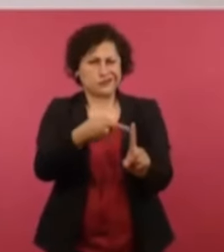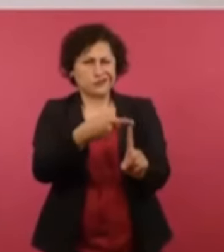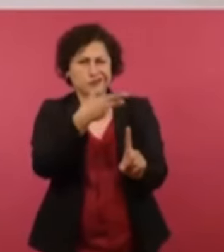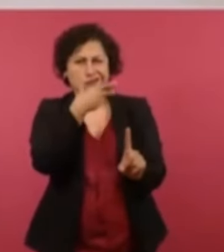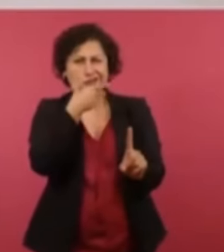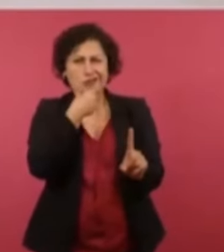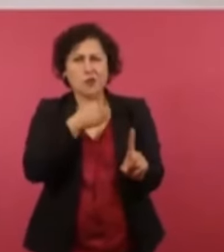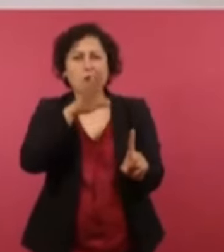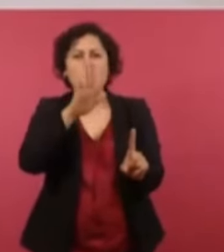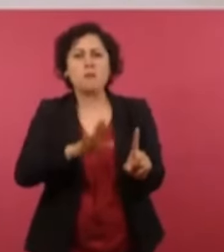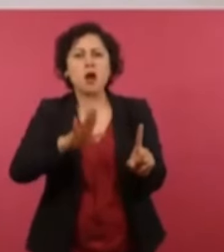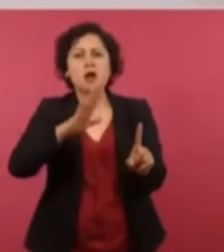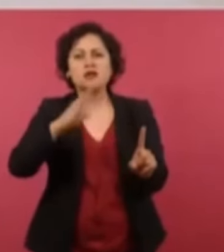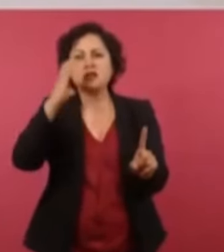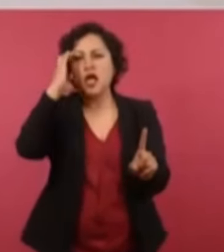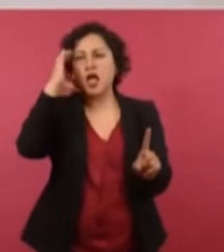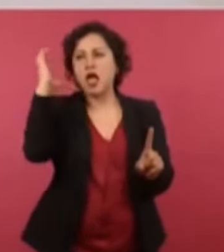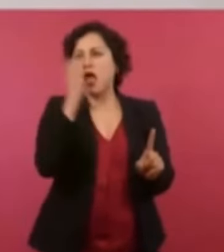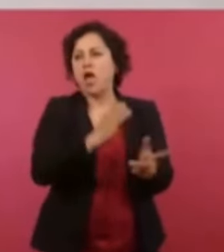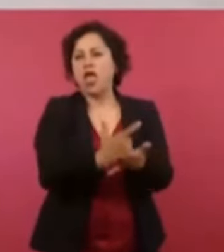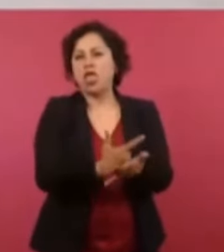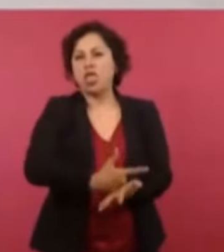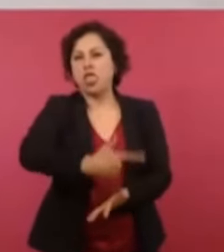sí, con un escarnio,